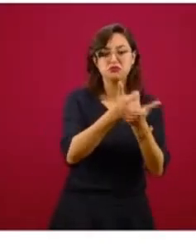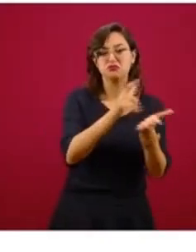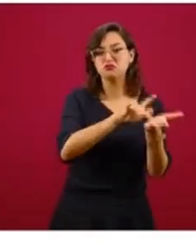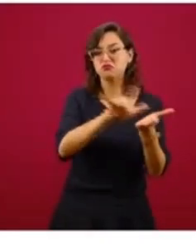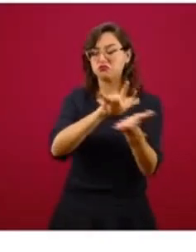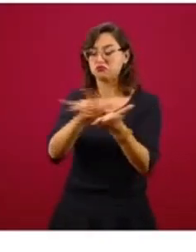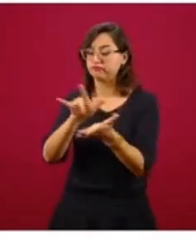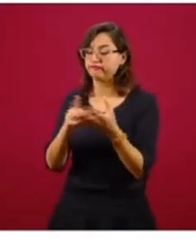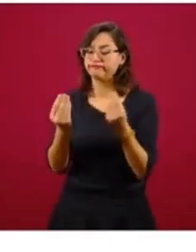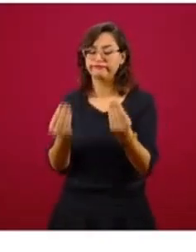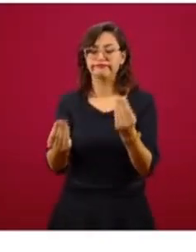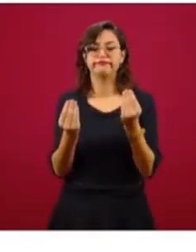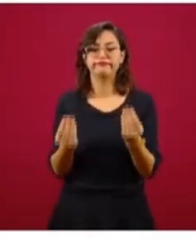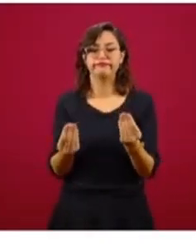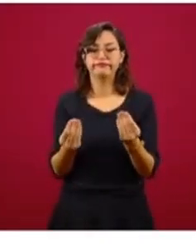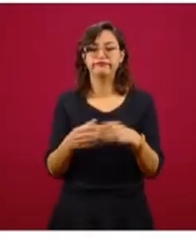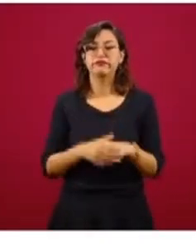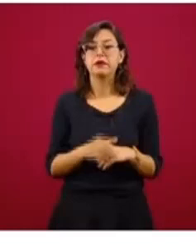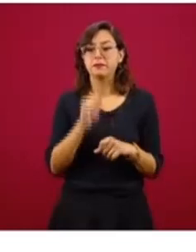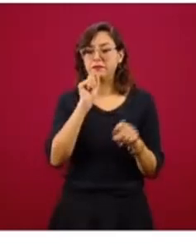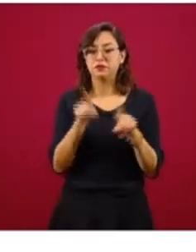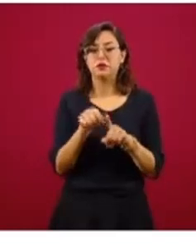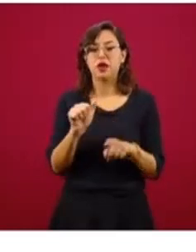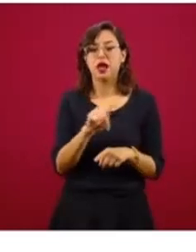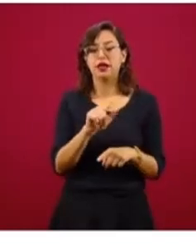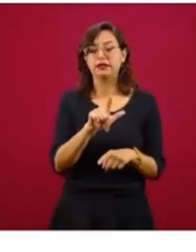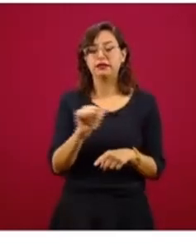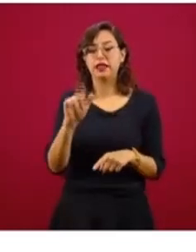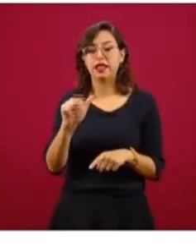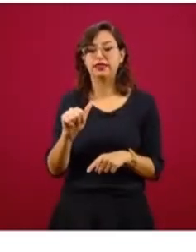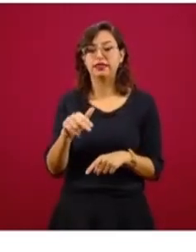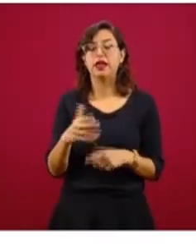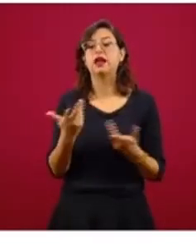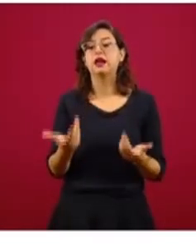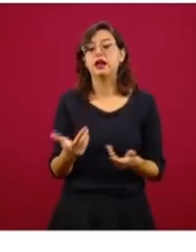en Atlanta, en Los Ángeles.